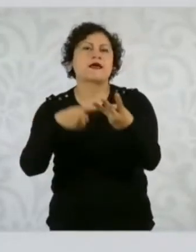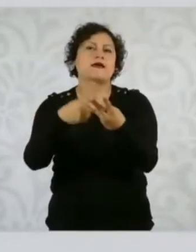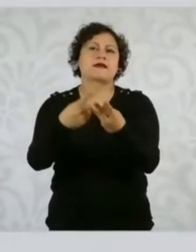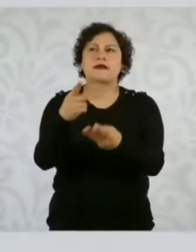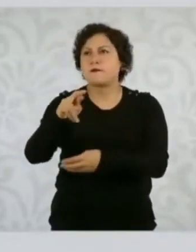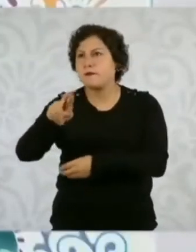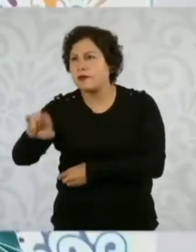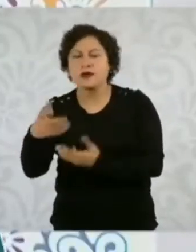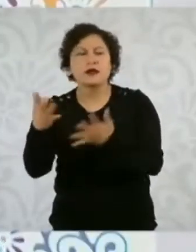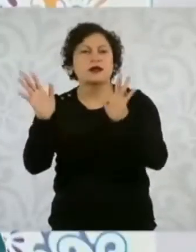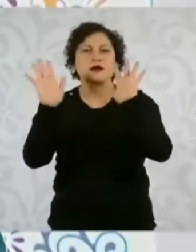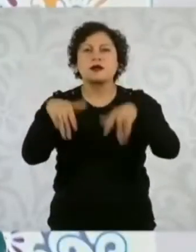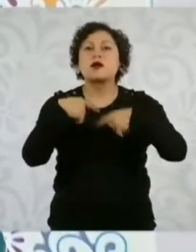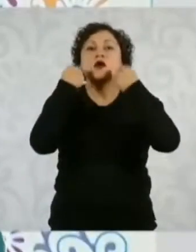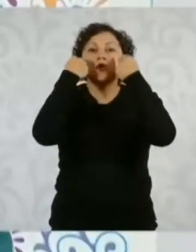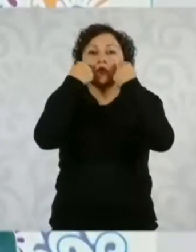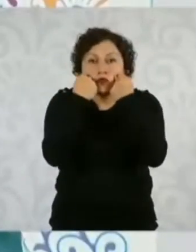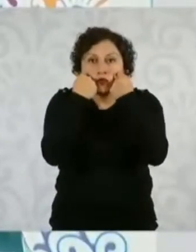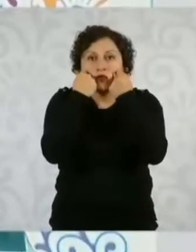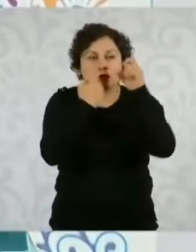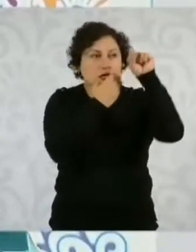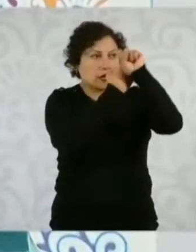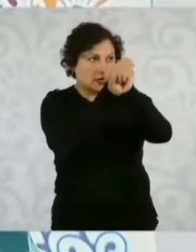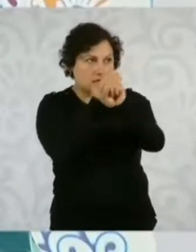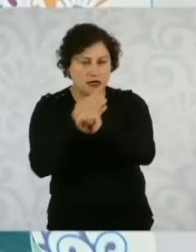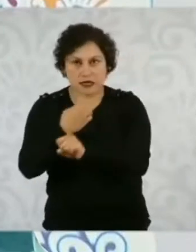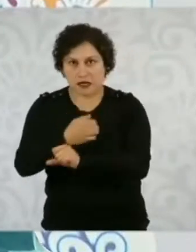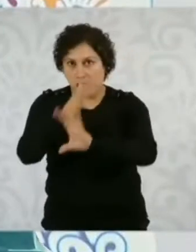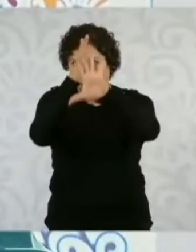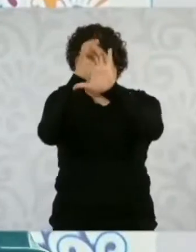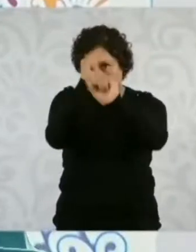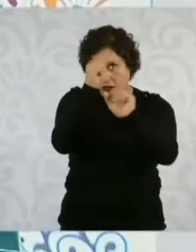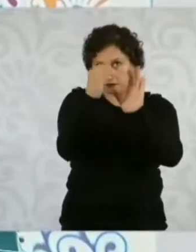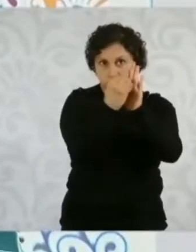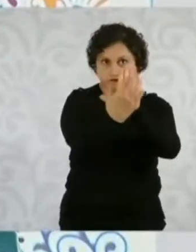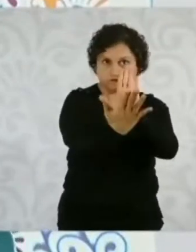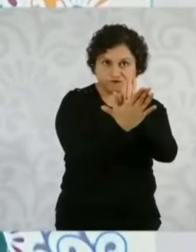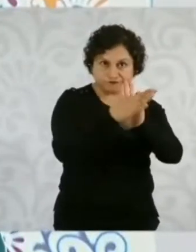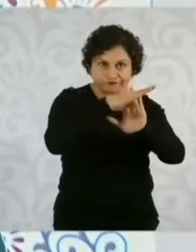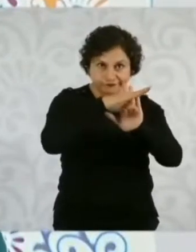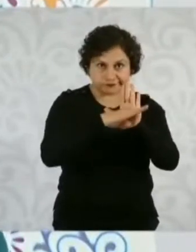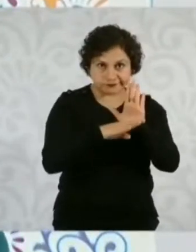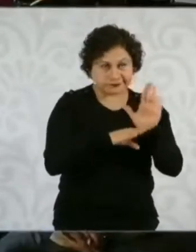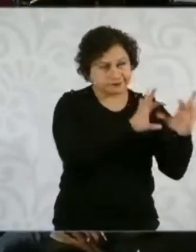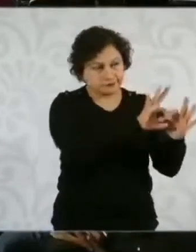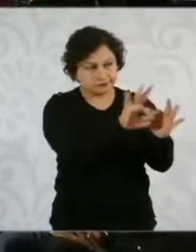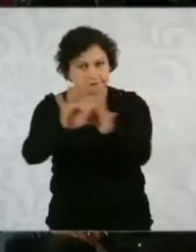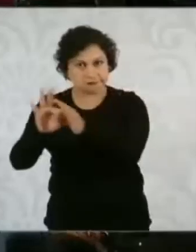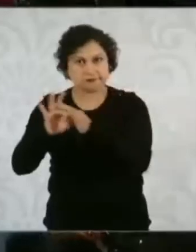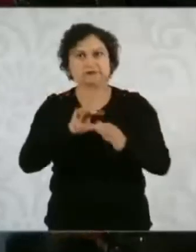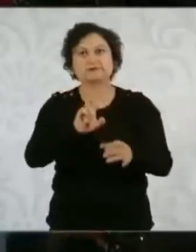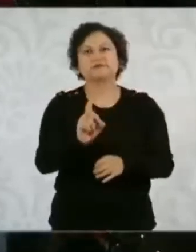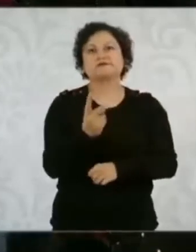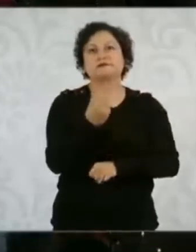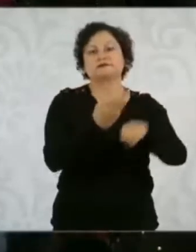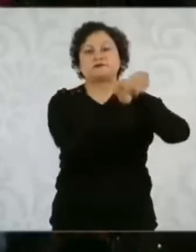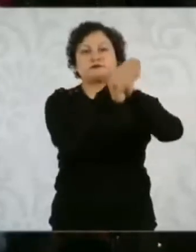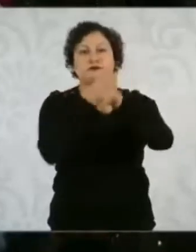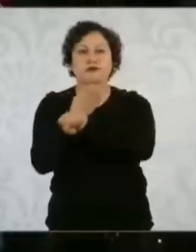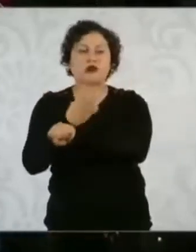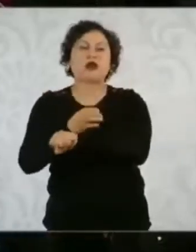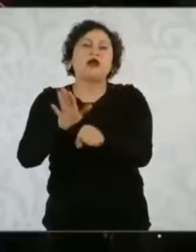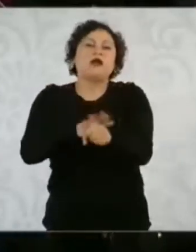o por el PRI, de todas maneras son los compromisos para las 32 entidades de la República. Entonces, el objetivo es